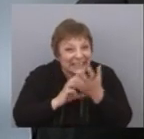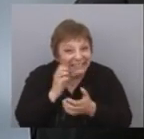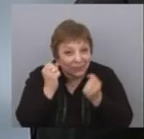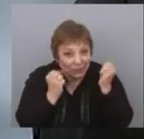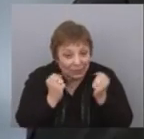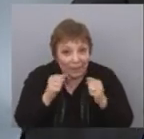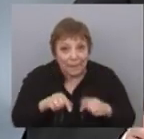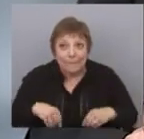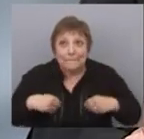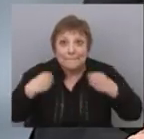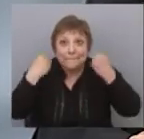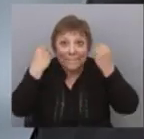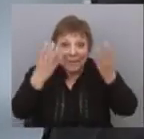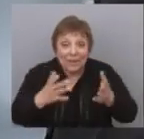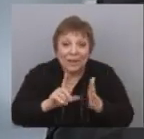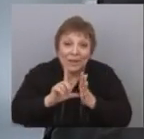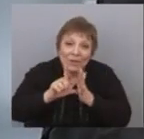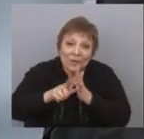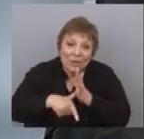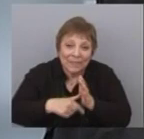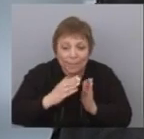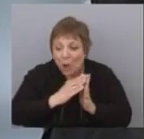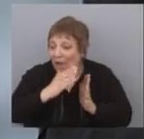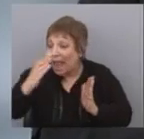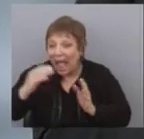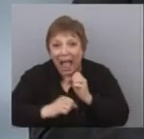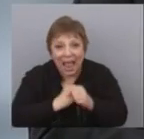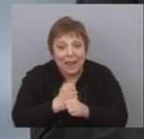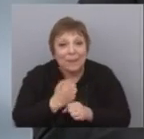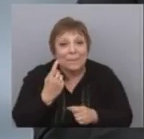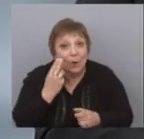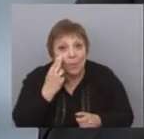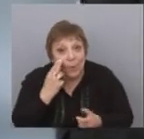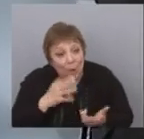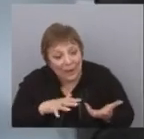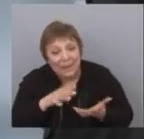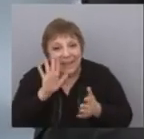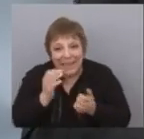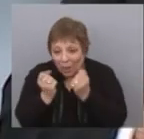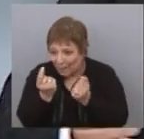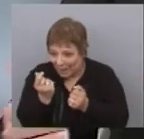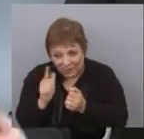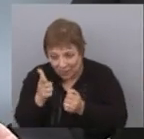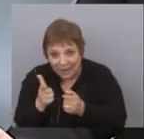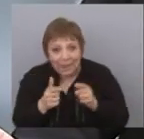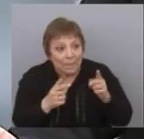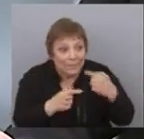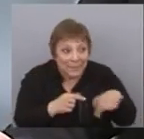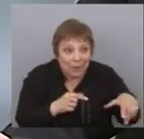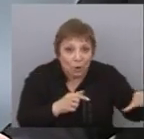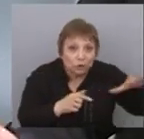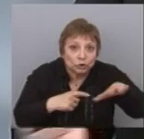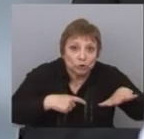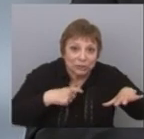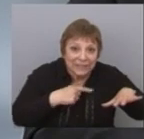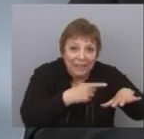un país se recupera de una crisis económica en X años, pero la crisis social que genera esa crisis económica lleva el doble, la recuperación.